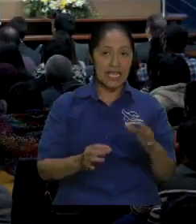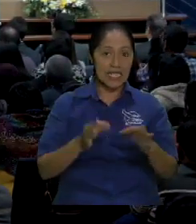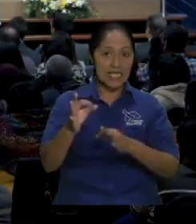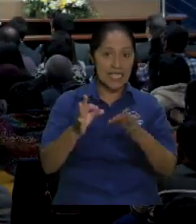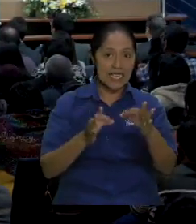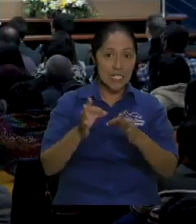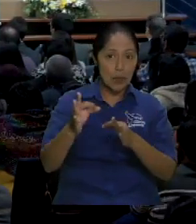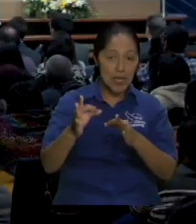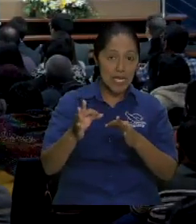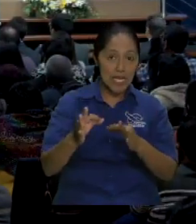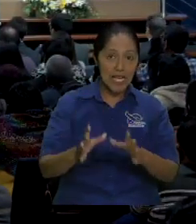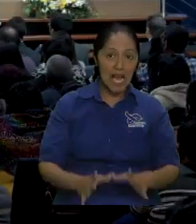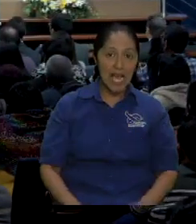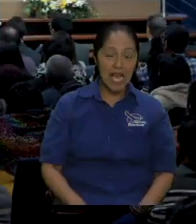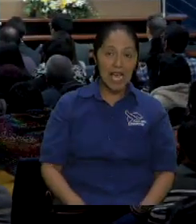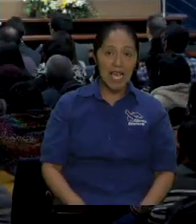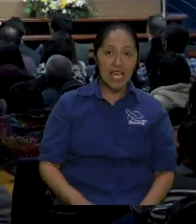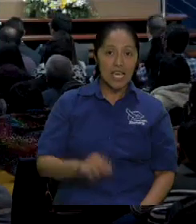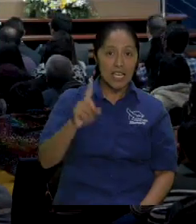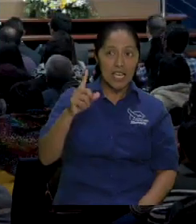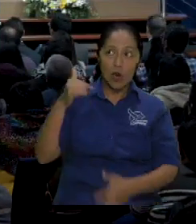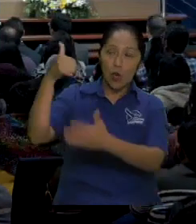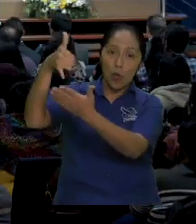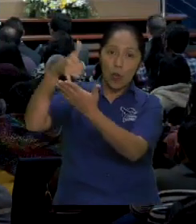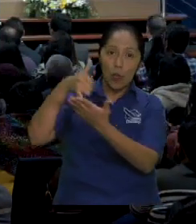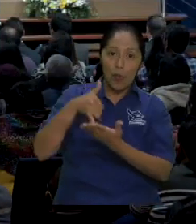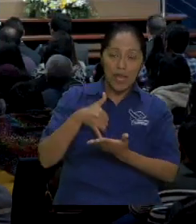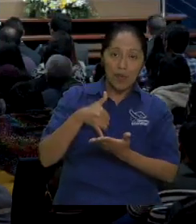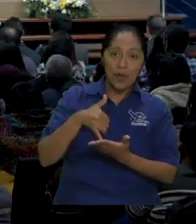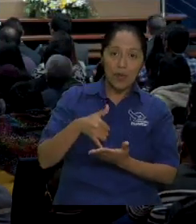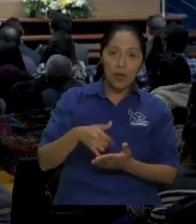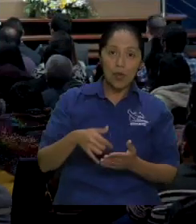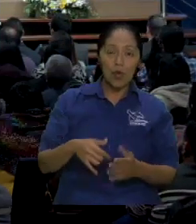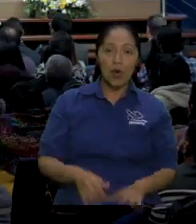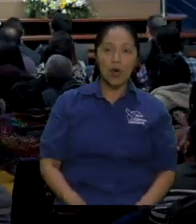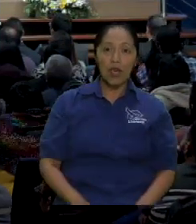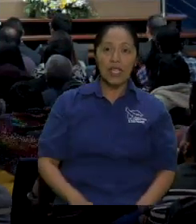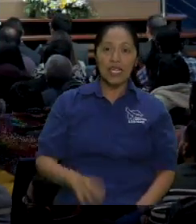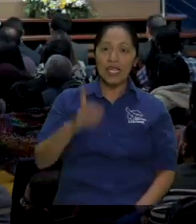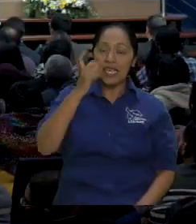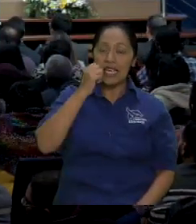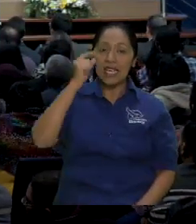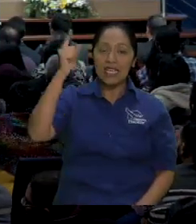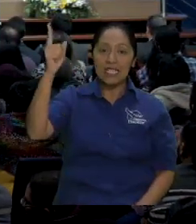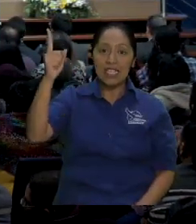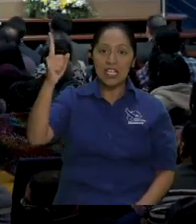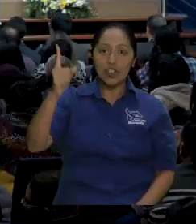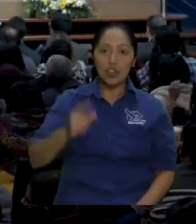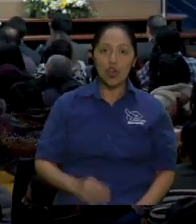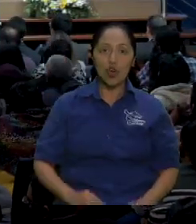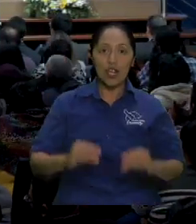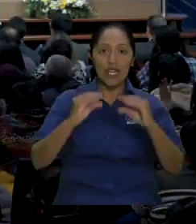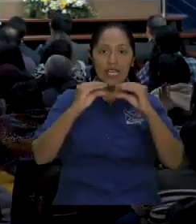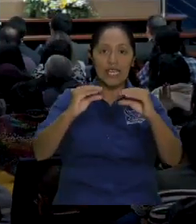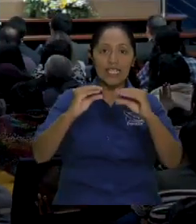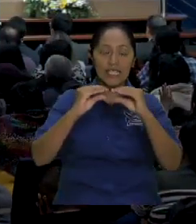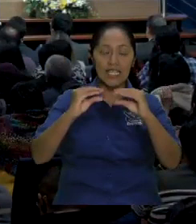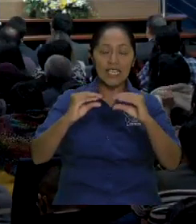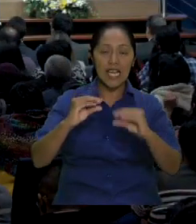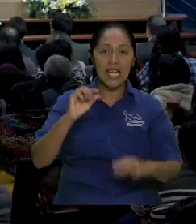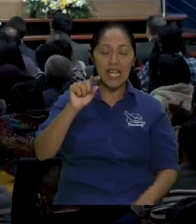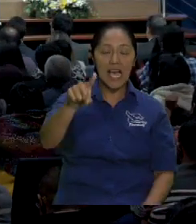tus hijos serán enseñados por el señor y grande será el bienestar de tus hijos ningún arma forjada contra ti